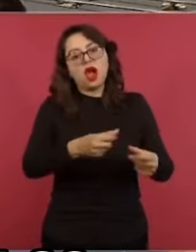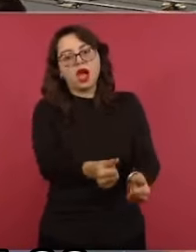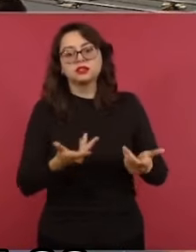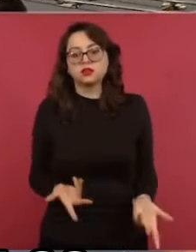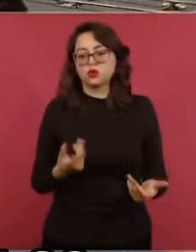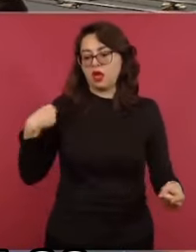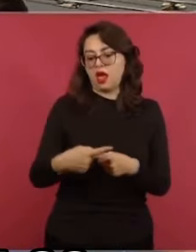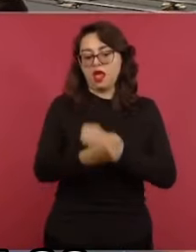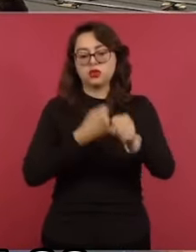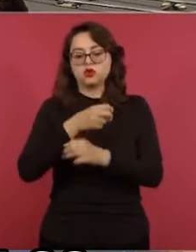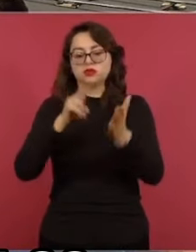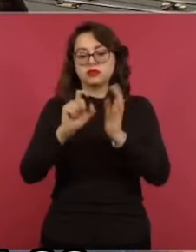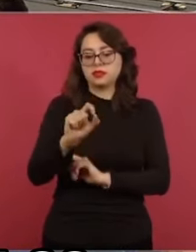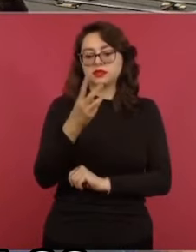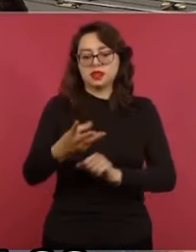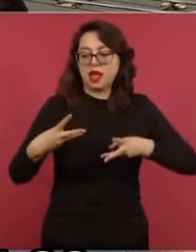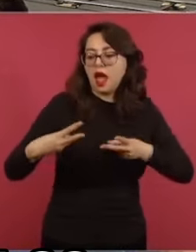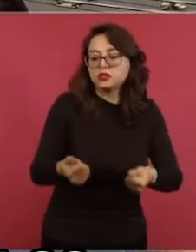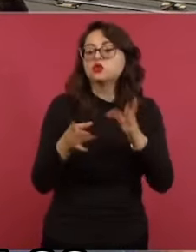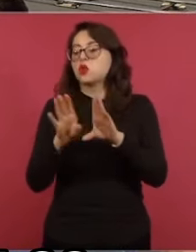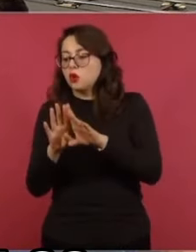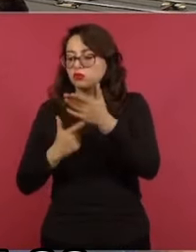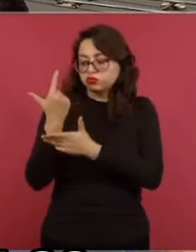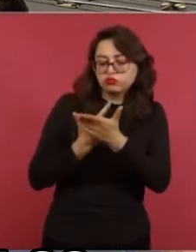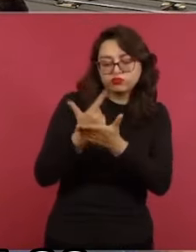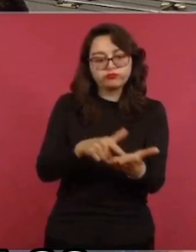Para ver cómo vamos en el cierre del presupuesto de este año.